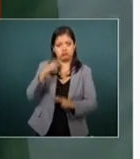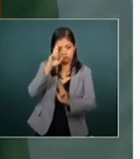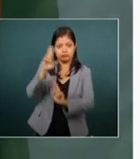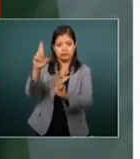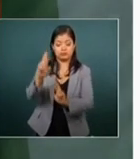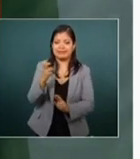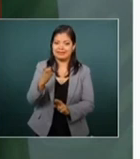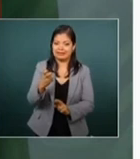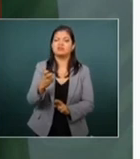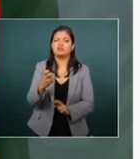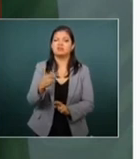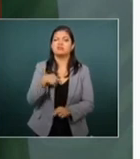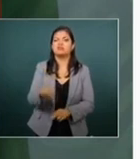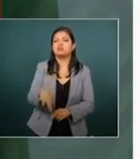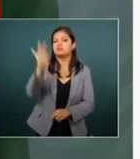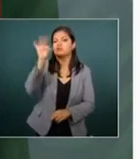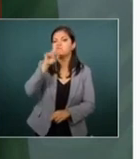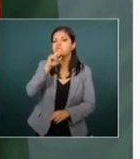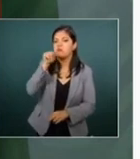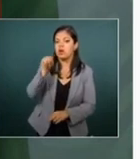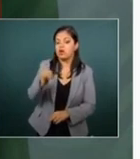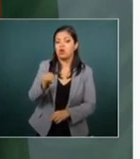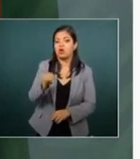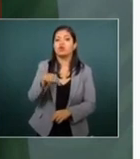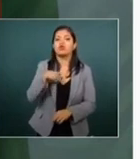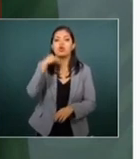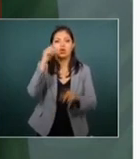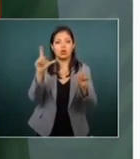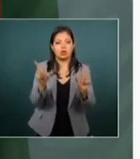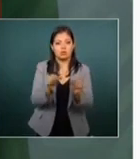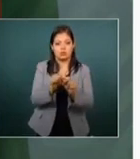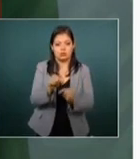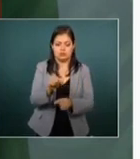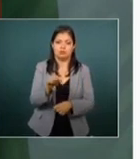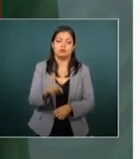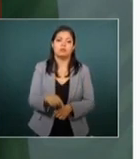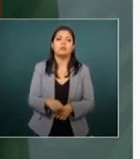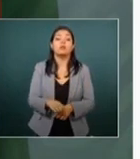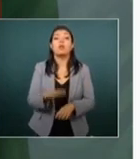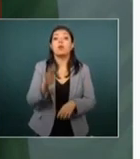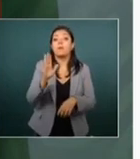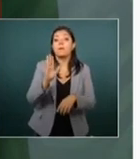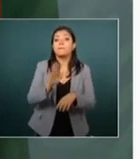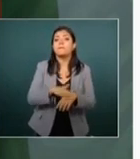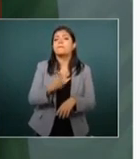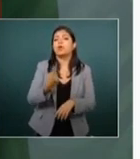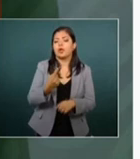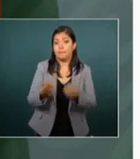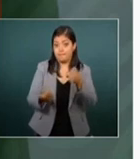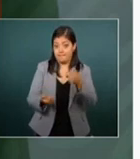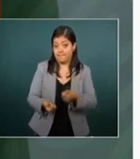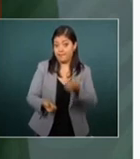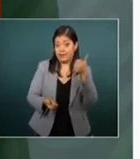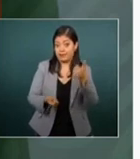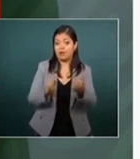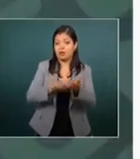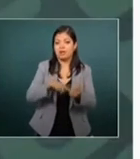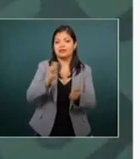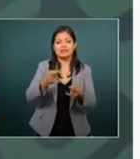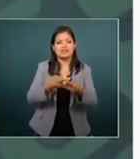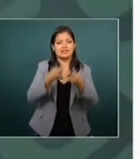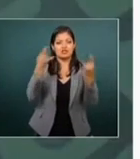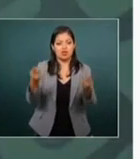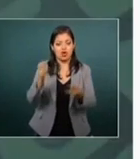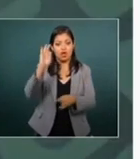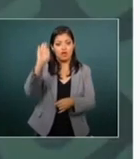es el camino que debo tomar por diferentes razones que quiero explicar brevemente. Primero, porque la historia federalista de Jalisco